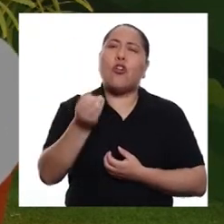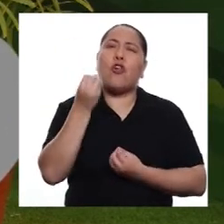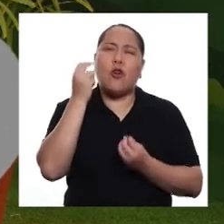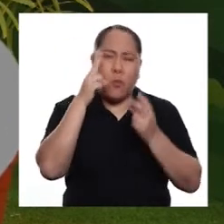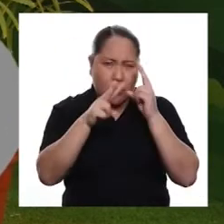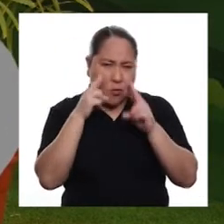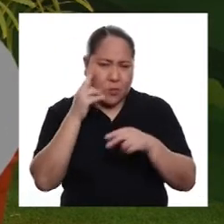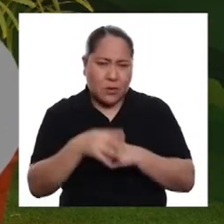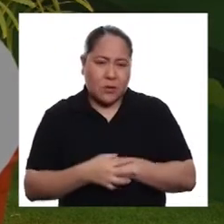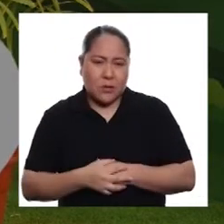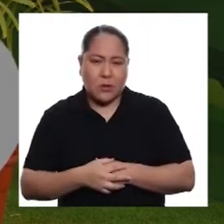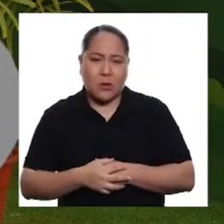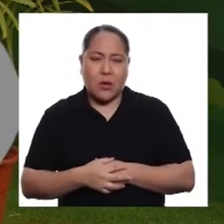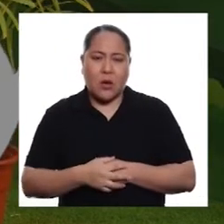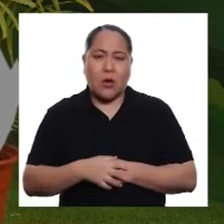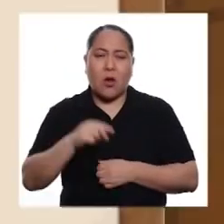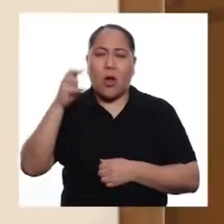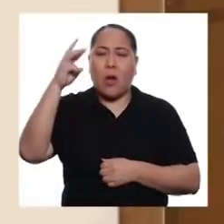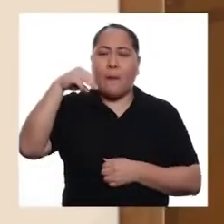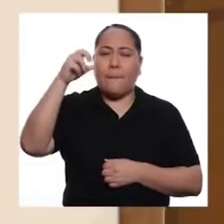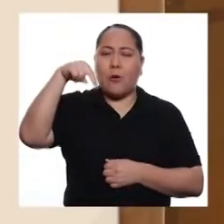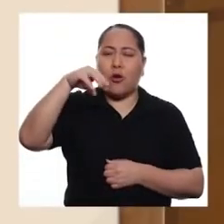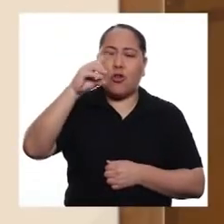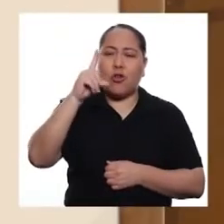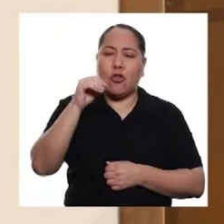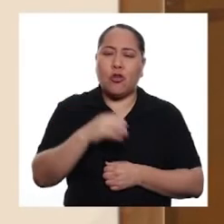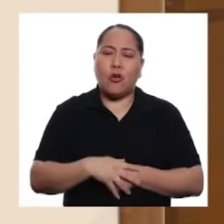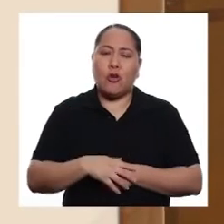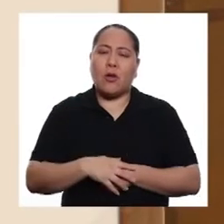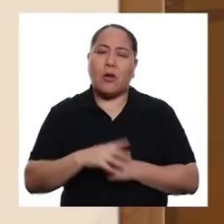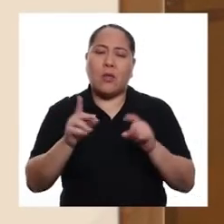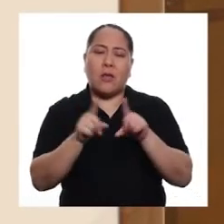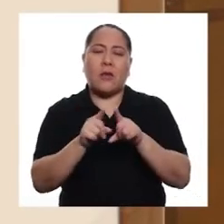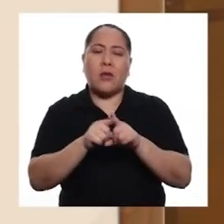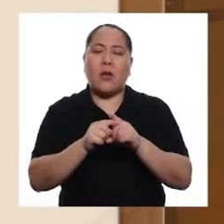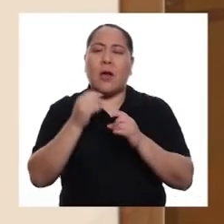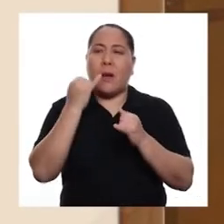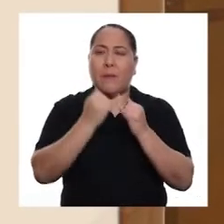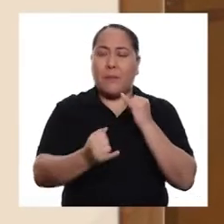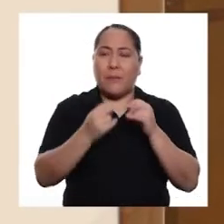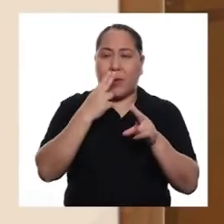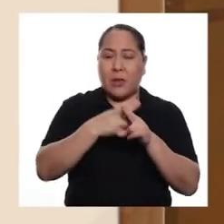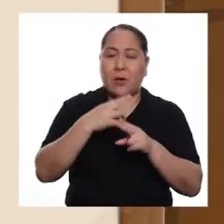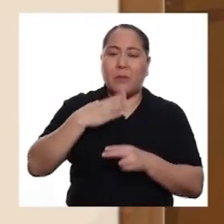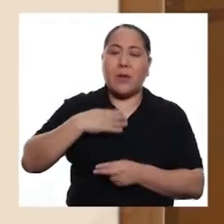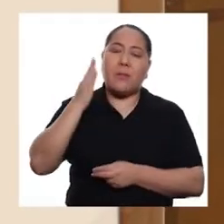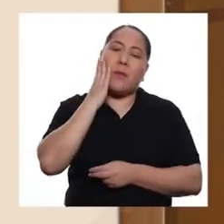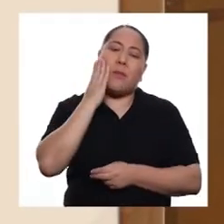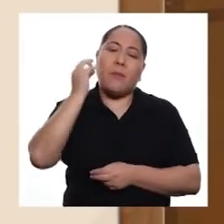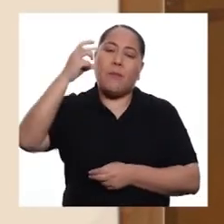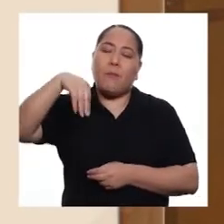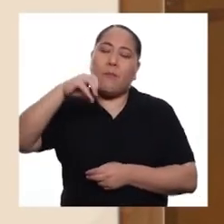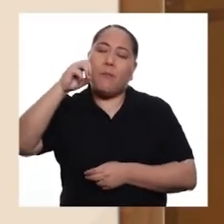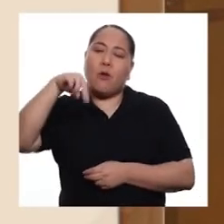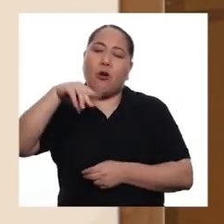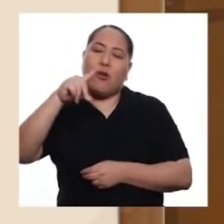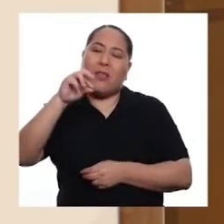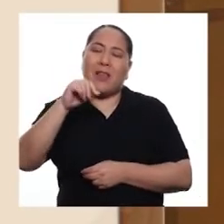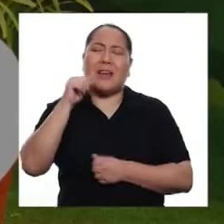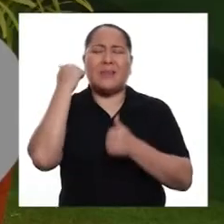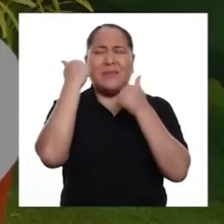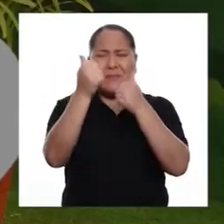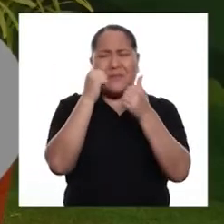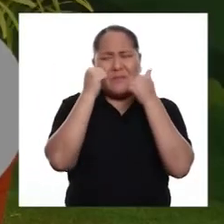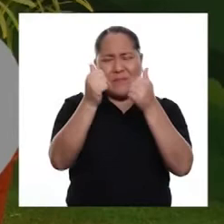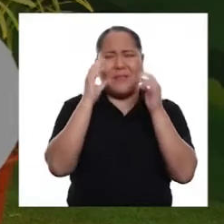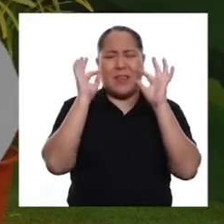¿Cómo te diste cuenta? Mondongo inicia como el apellido de mi mamá, Mondragón.